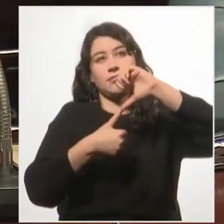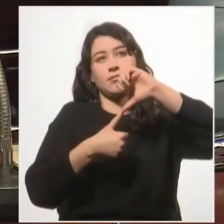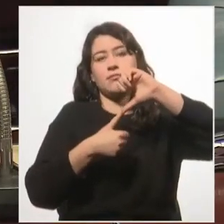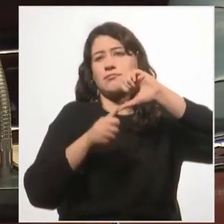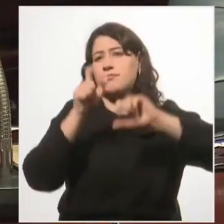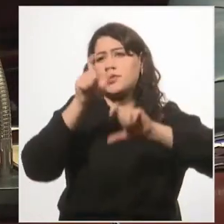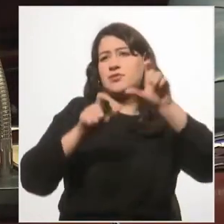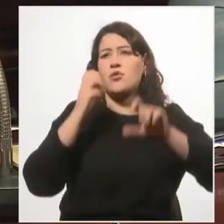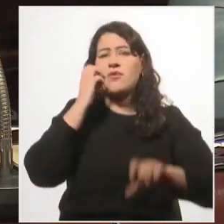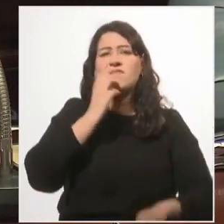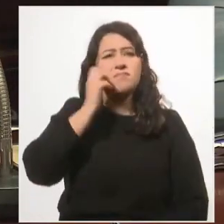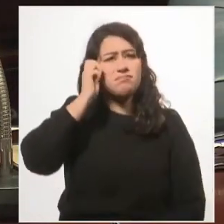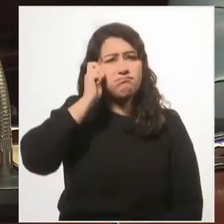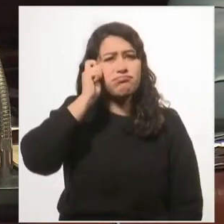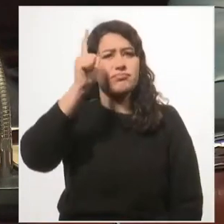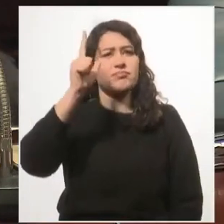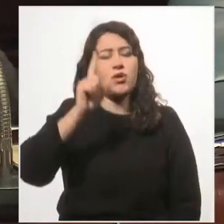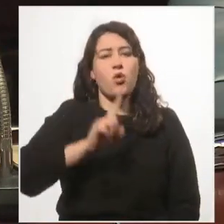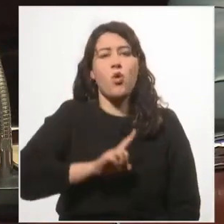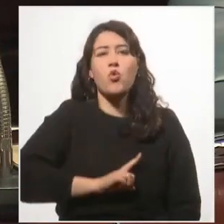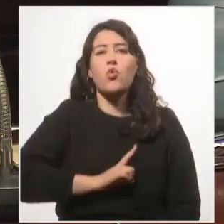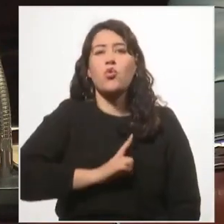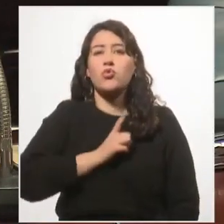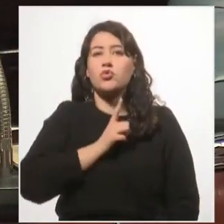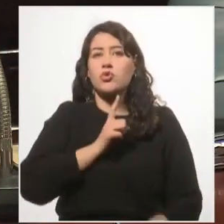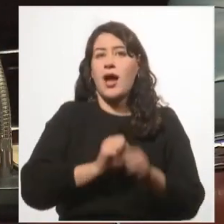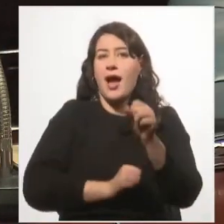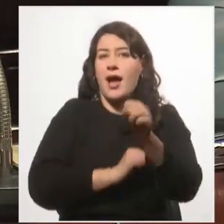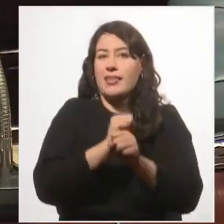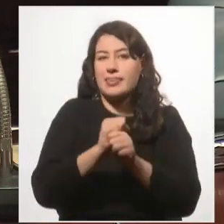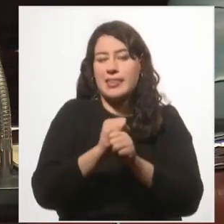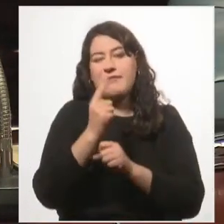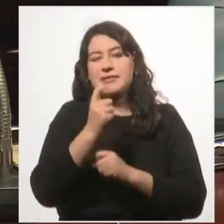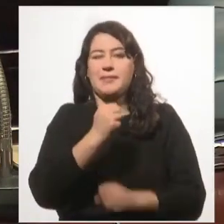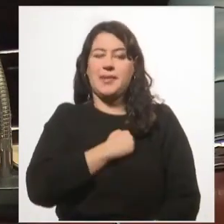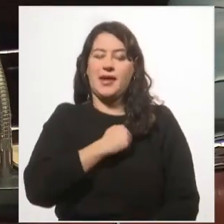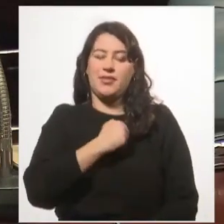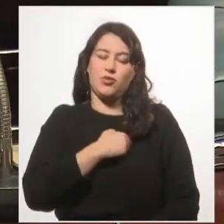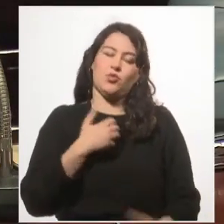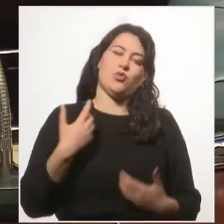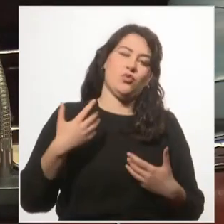inteligencia y su orgullo, a veces hasta pecando de cierta vanidad.